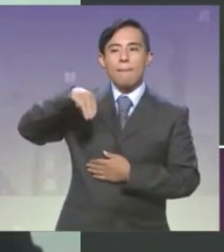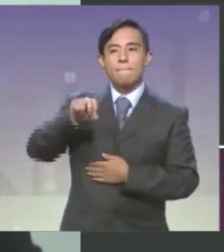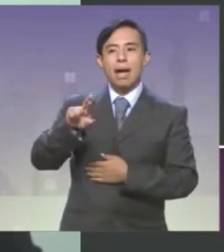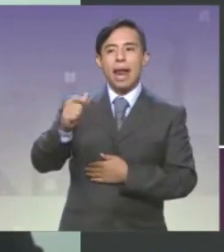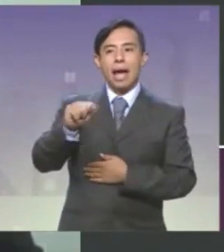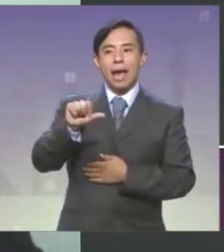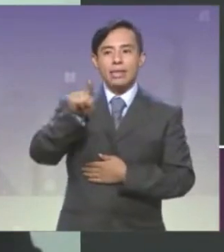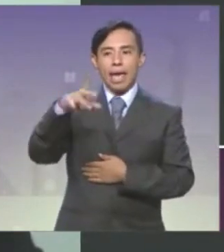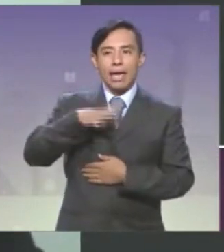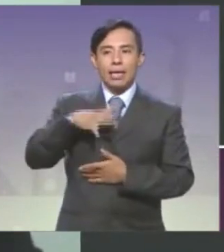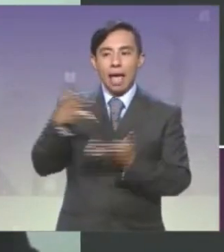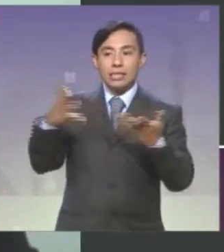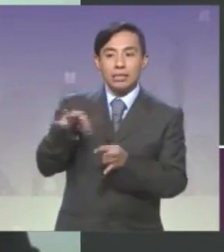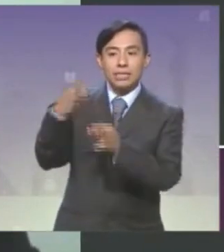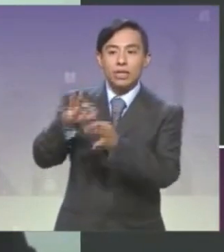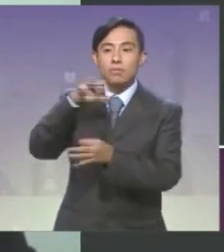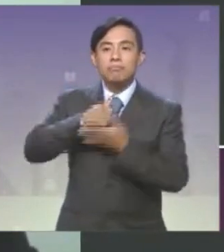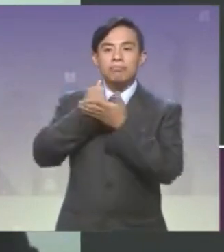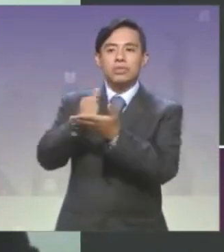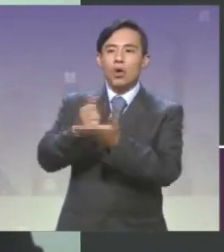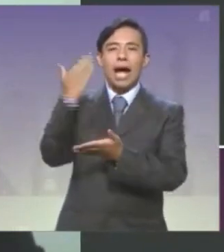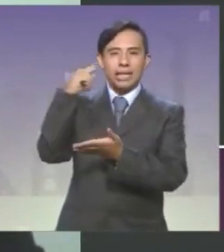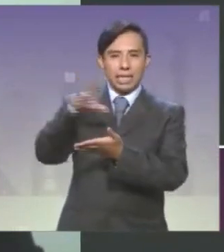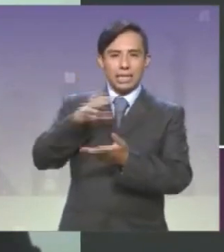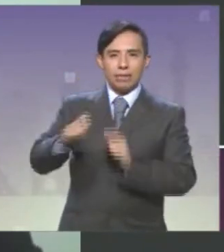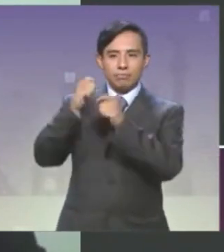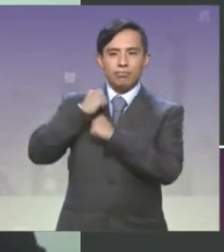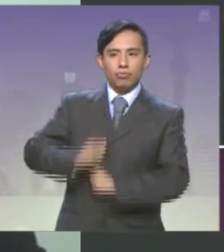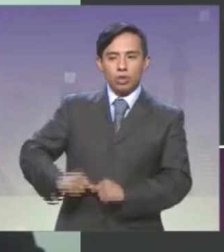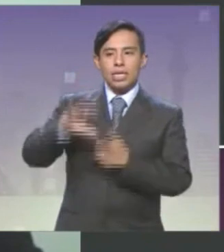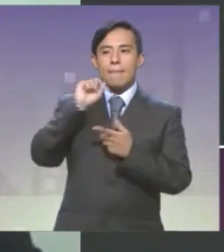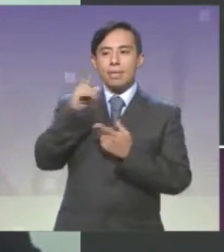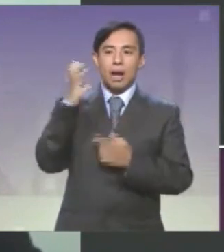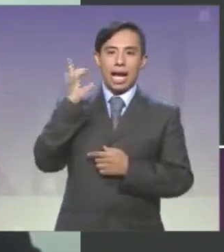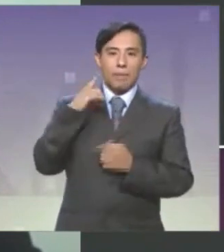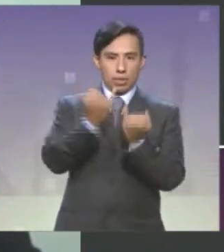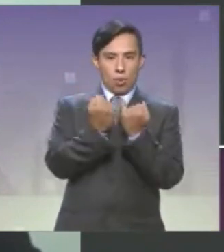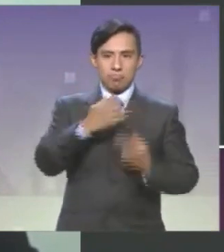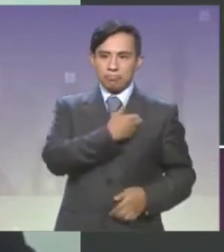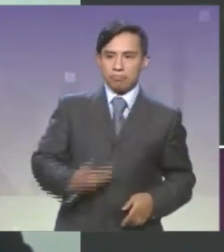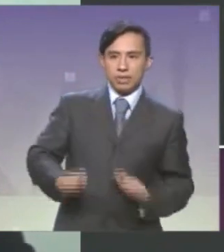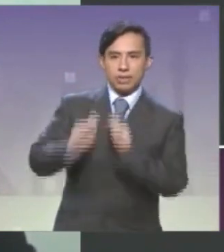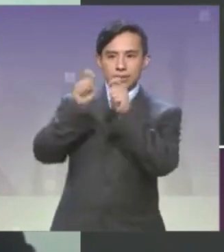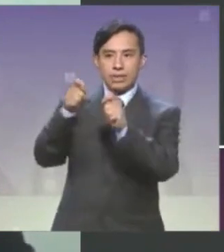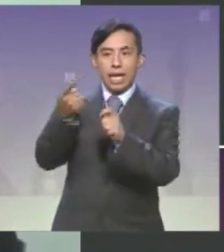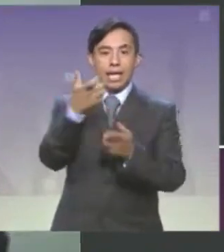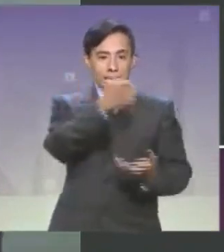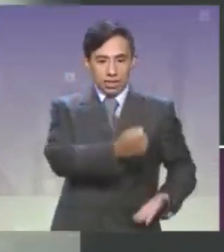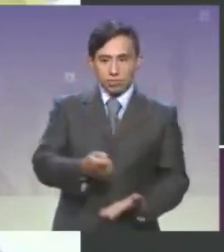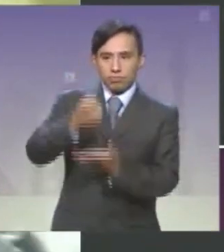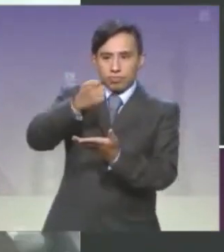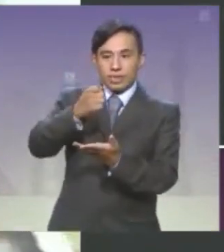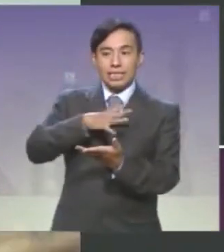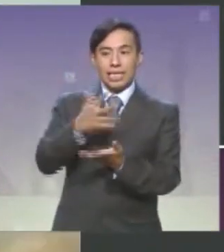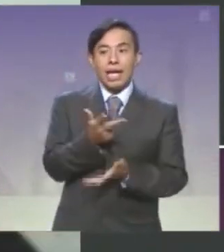Saldaña, entonces presidenta de la Comisión de Cultura de la Cámara de Diputados, asignó recursos presupuestales por un monto superior a 1